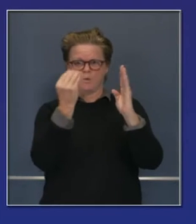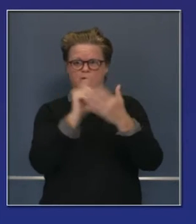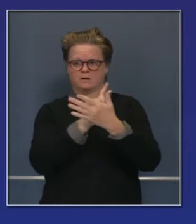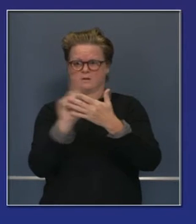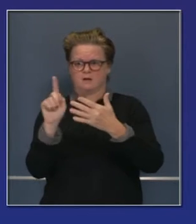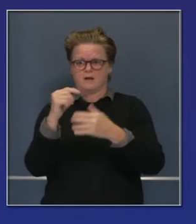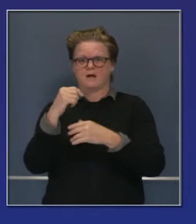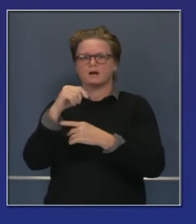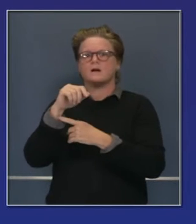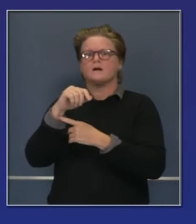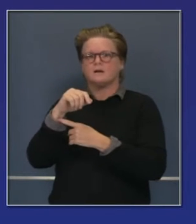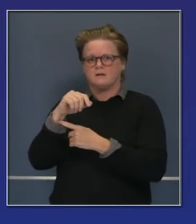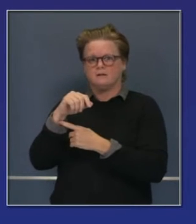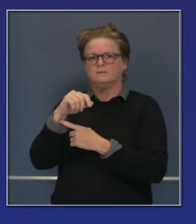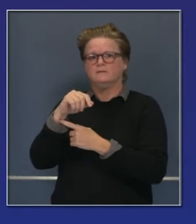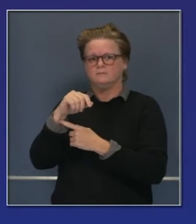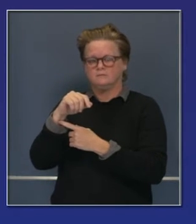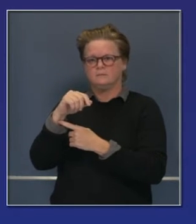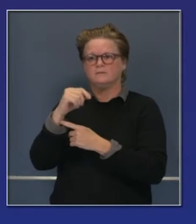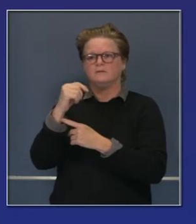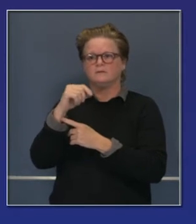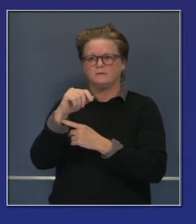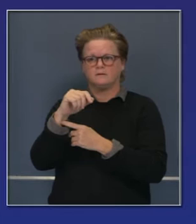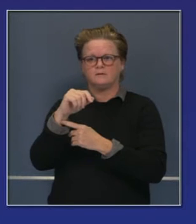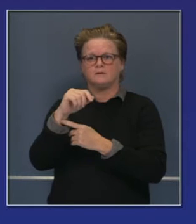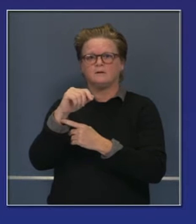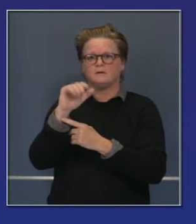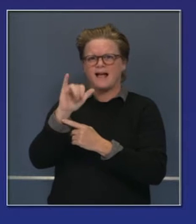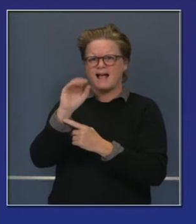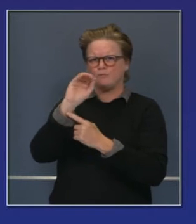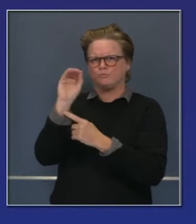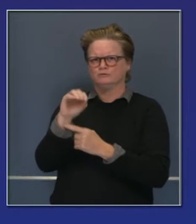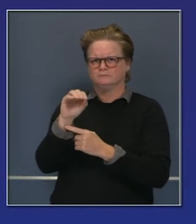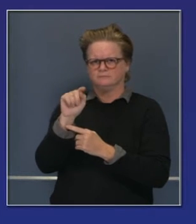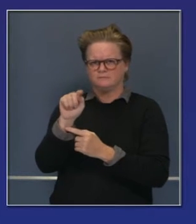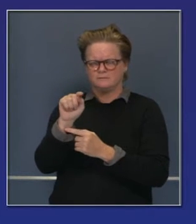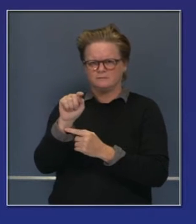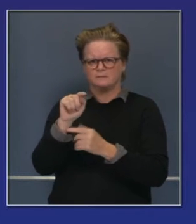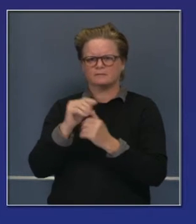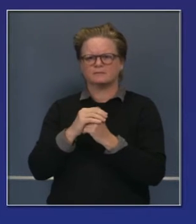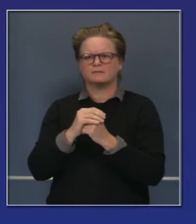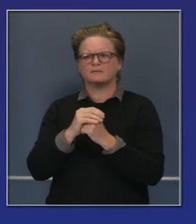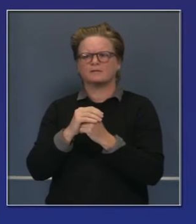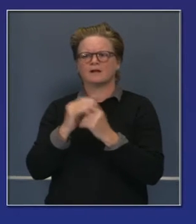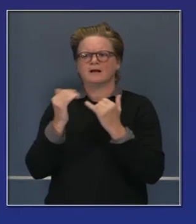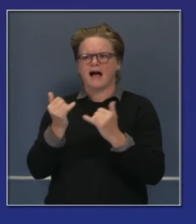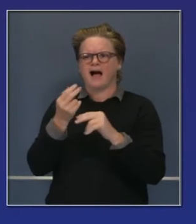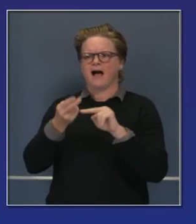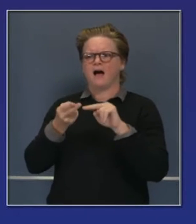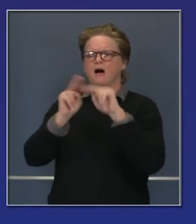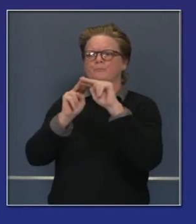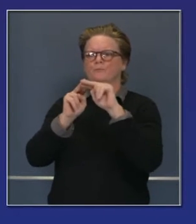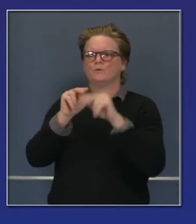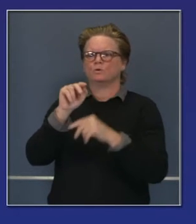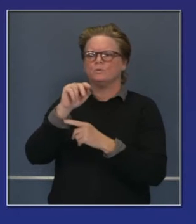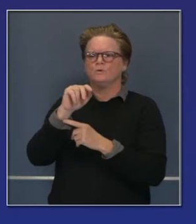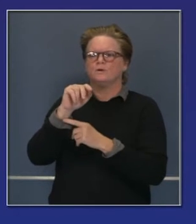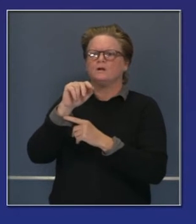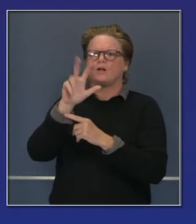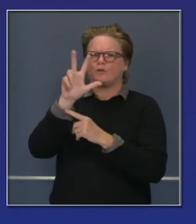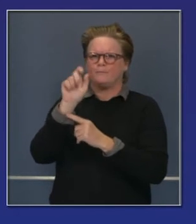,5%. Así que, 19 de octubre, 2,5% cuando les dimos esta información. Ahora estamos a 3